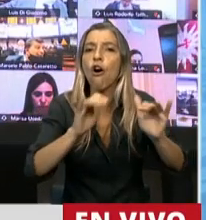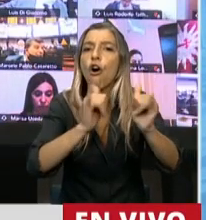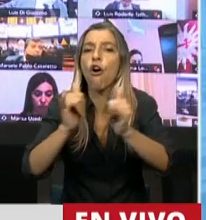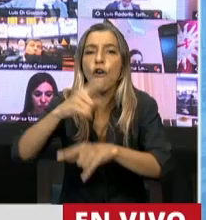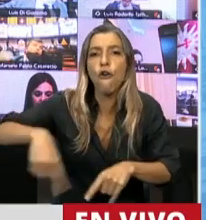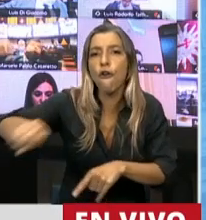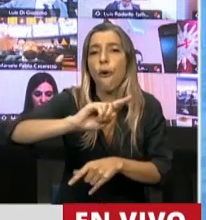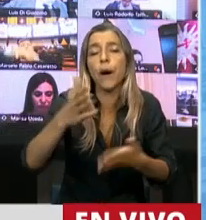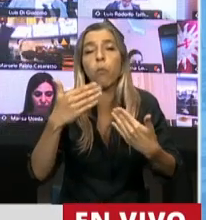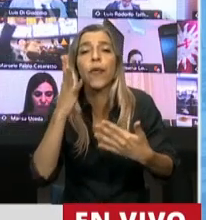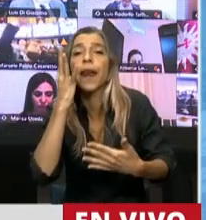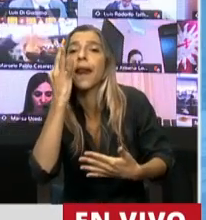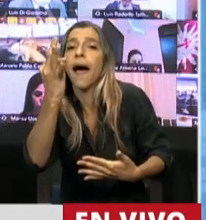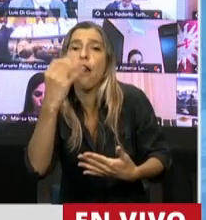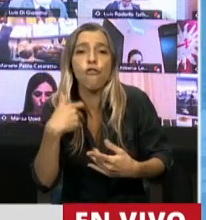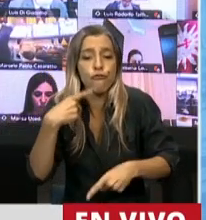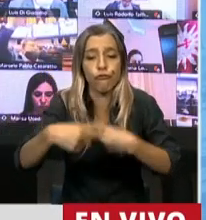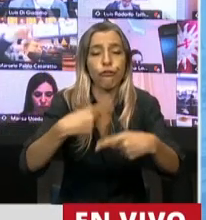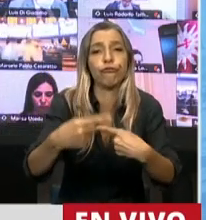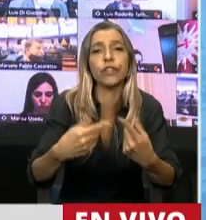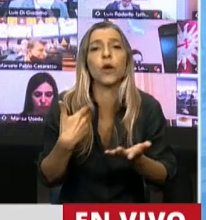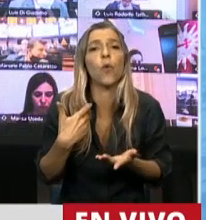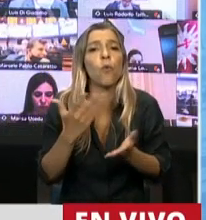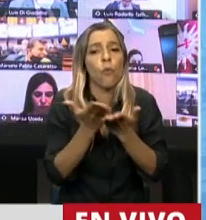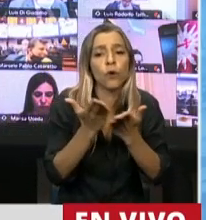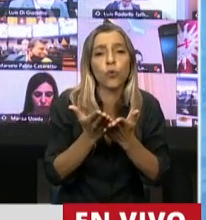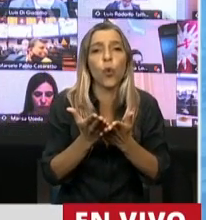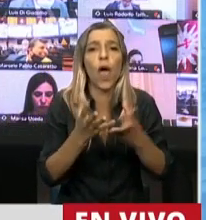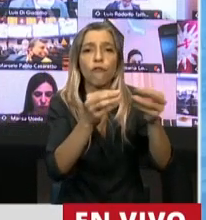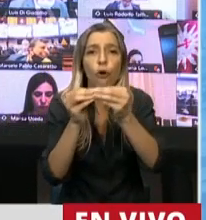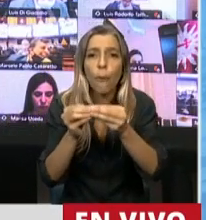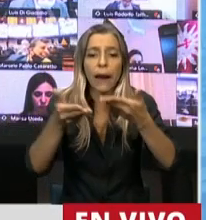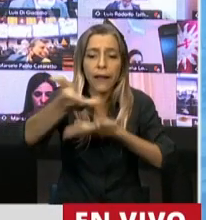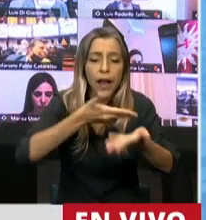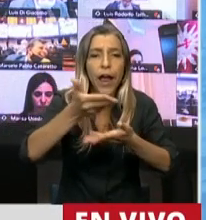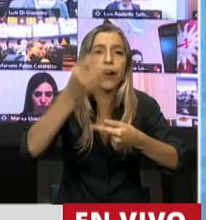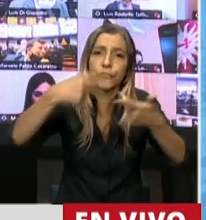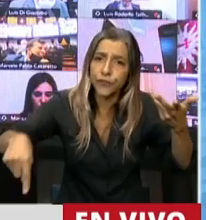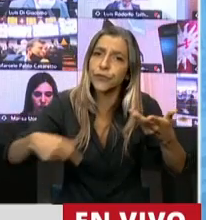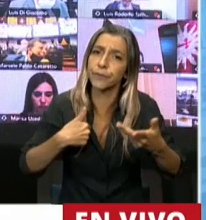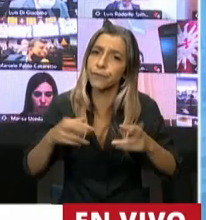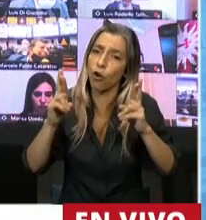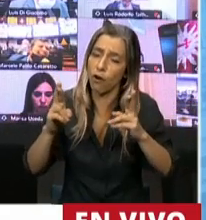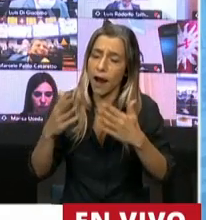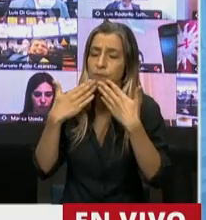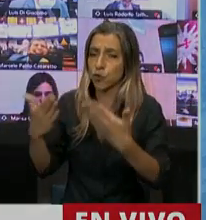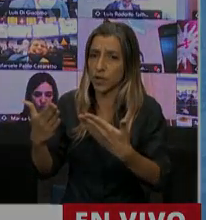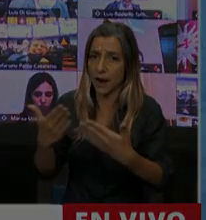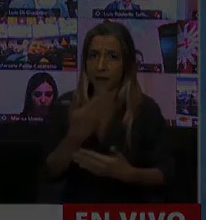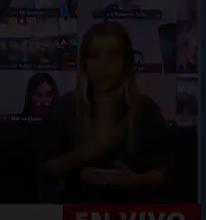horas por semana con sus docentes y con sus compañeros. Muchas gracias, señor presidente. Gracias, diputado